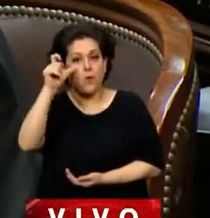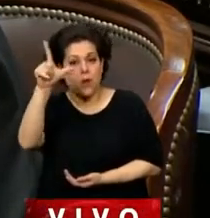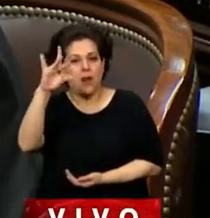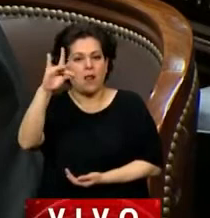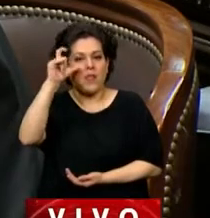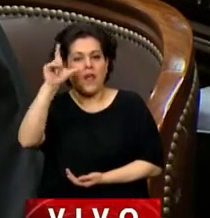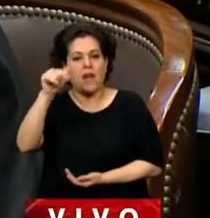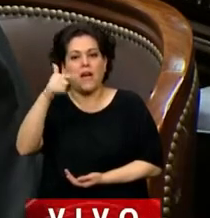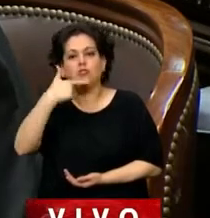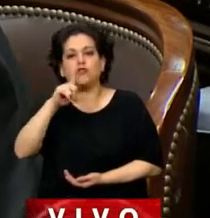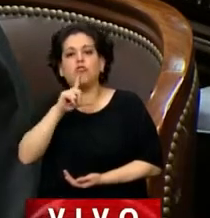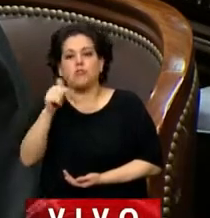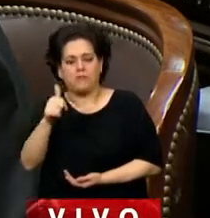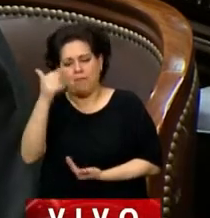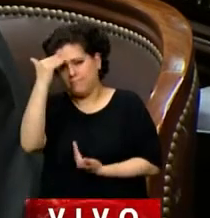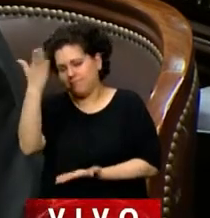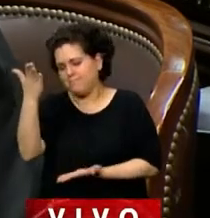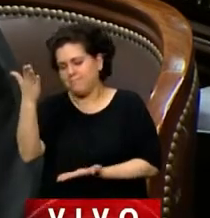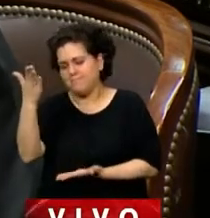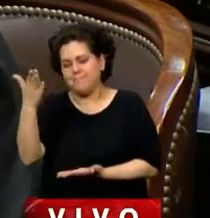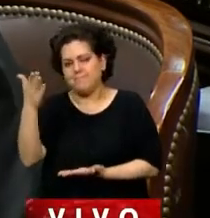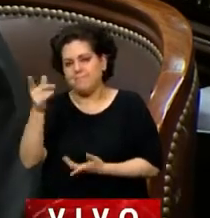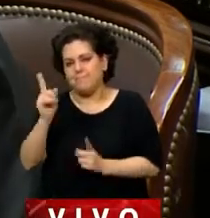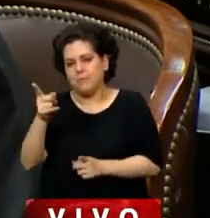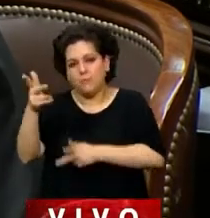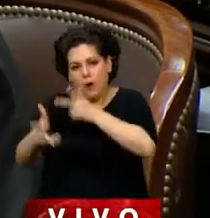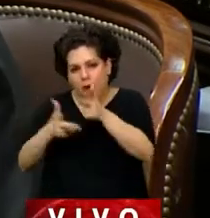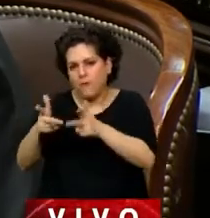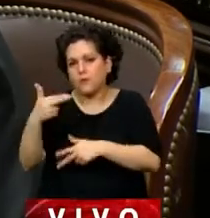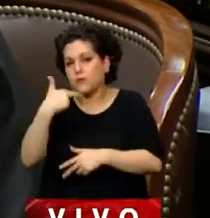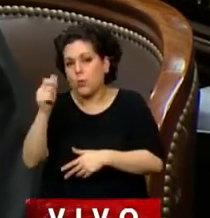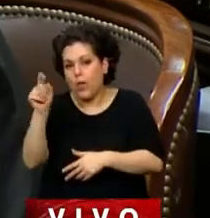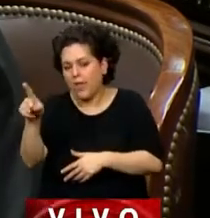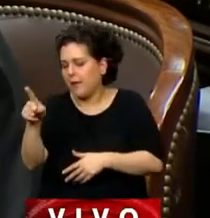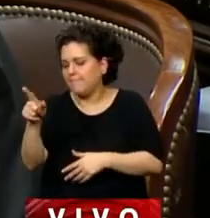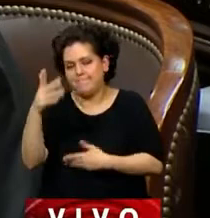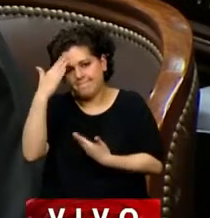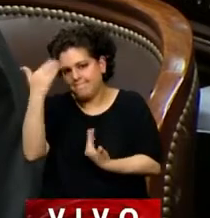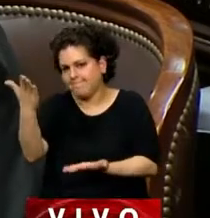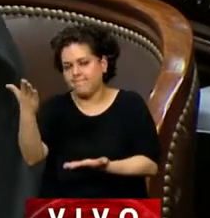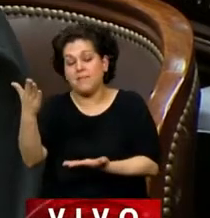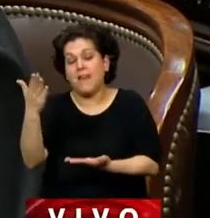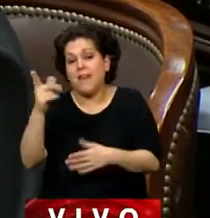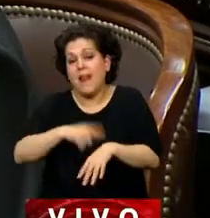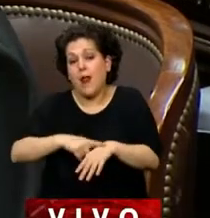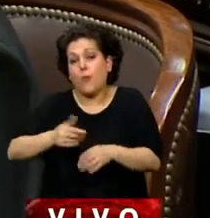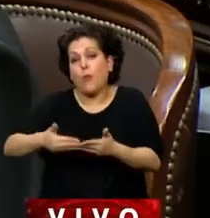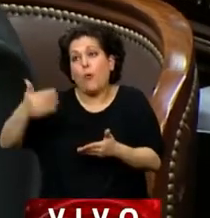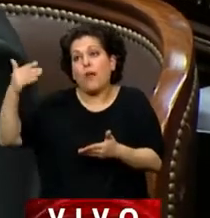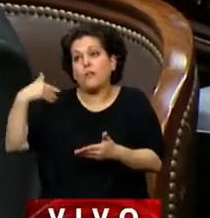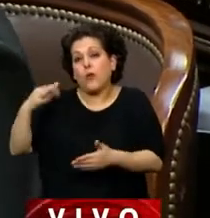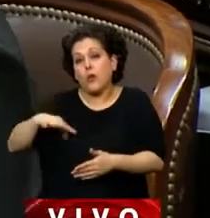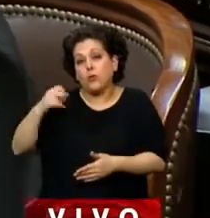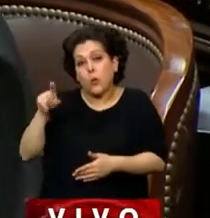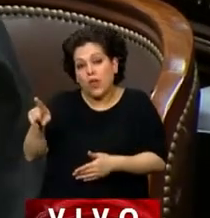en las sentidas palabras de su hija, que en algún momento de la vida supo conformar